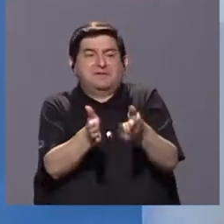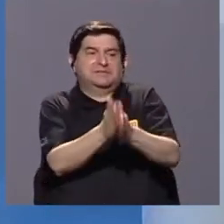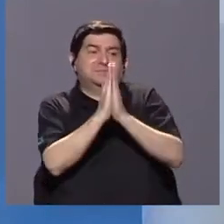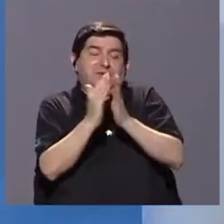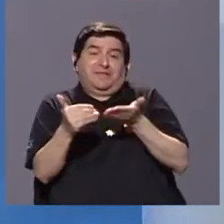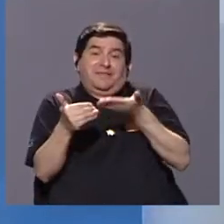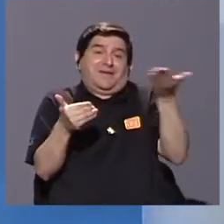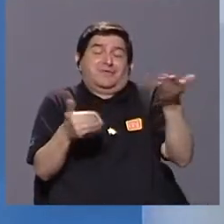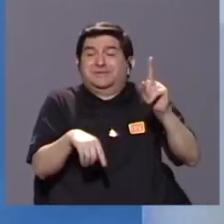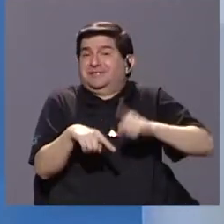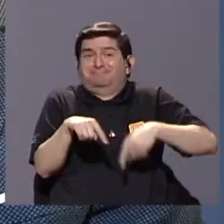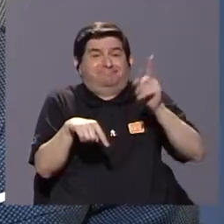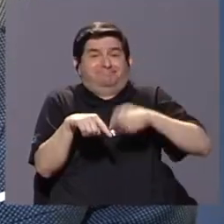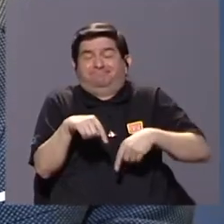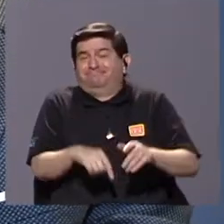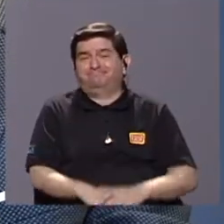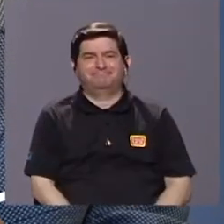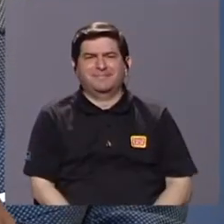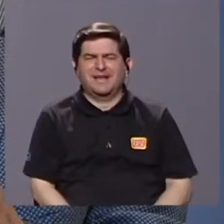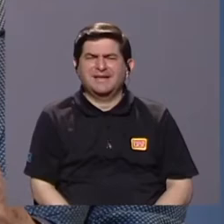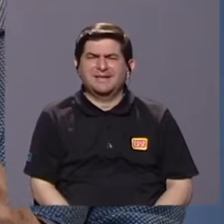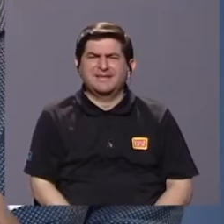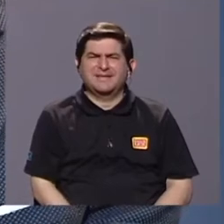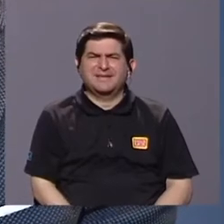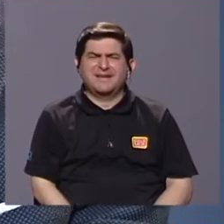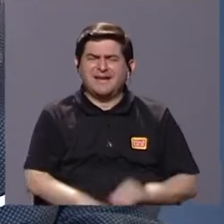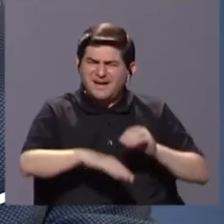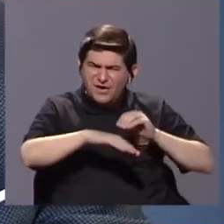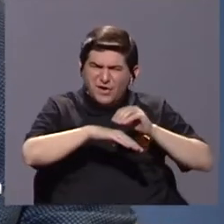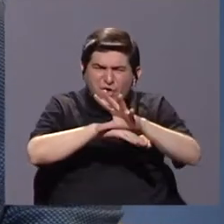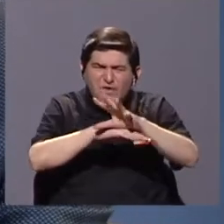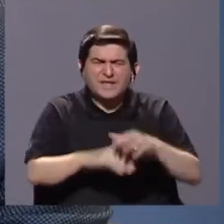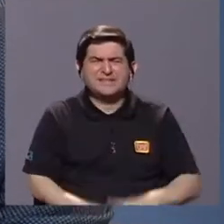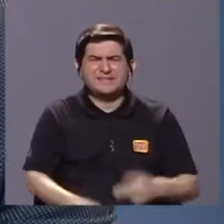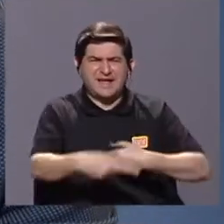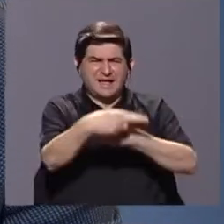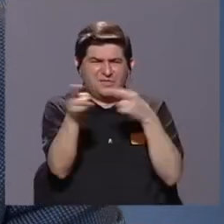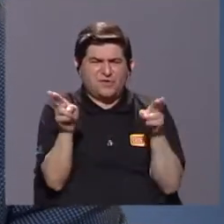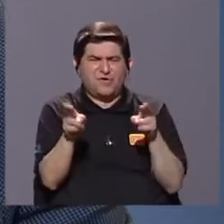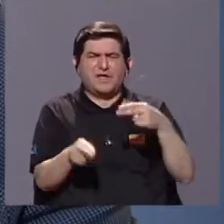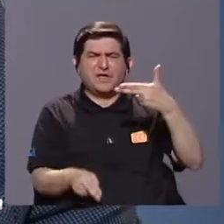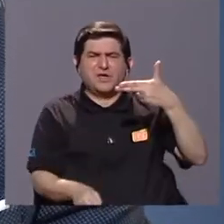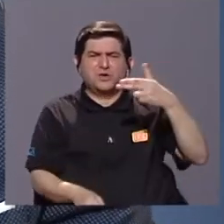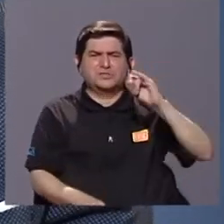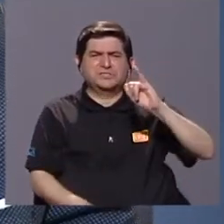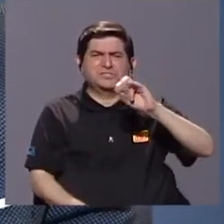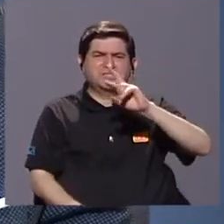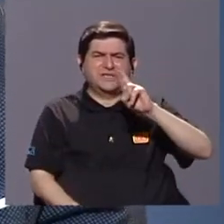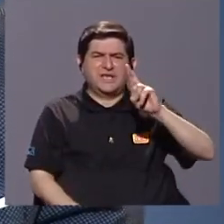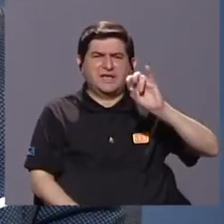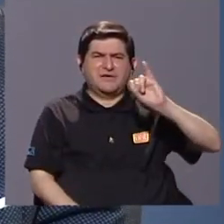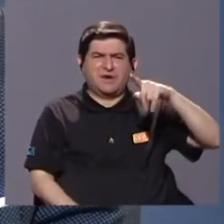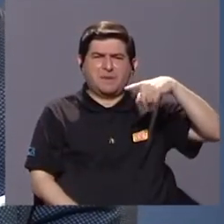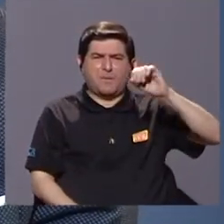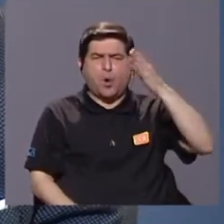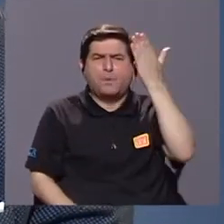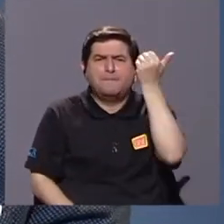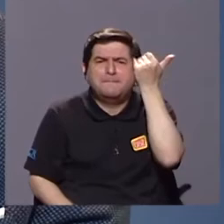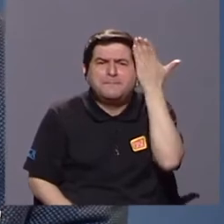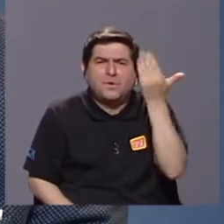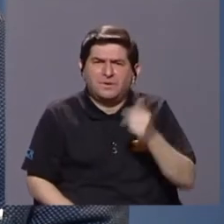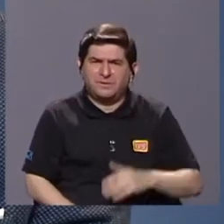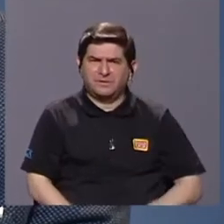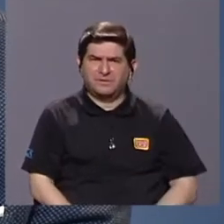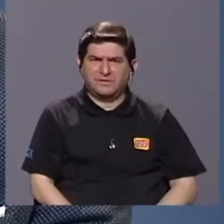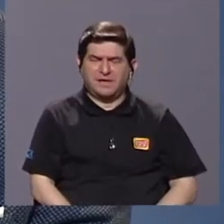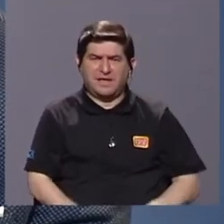cosas que no se pueden. Guillermo, ¿por qué orientado a la región de Chirripó? Eso a me llamó la atención. Ustedes